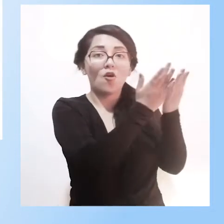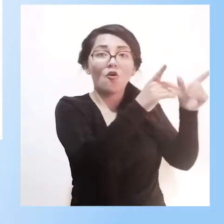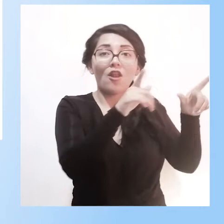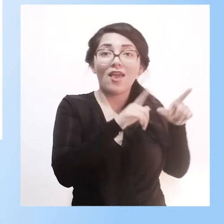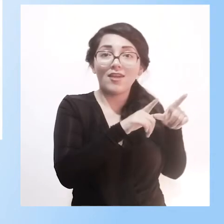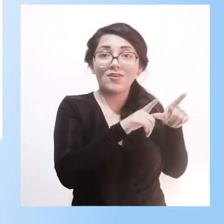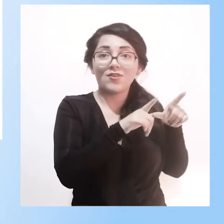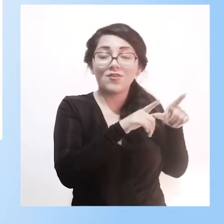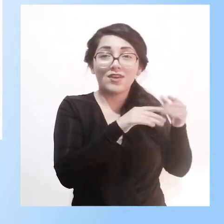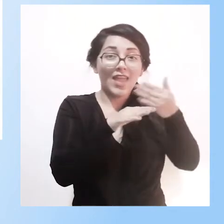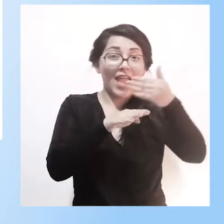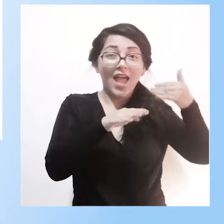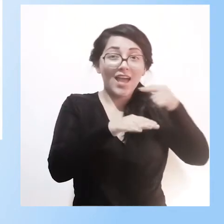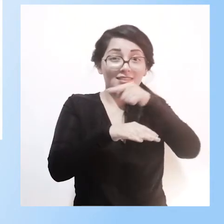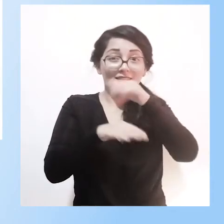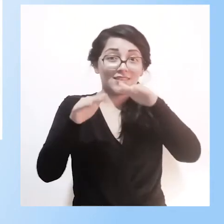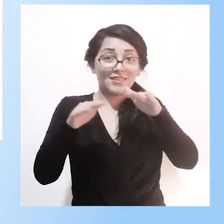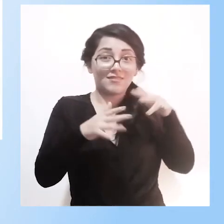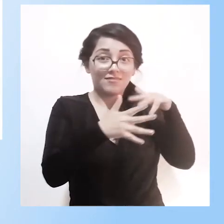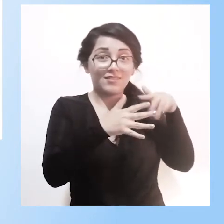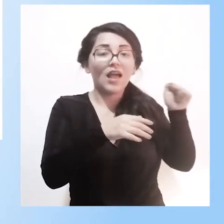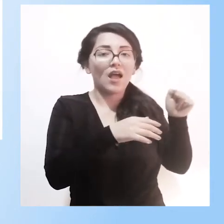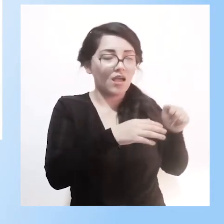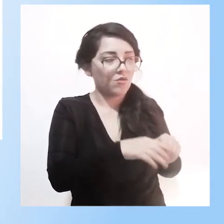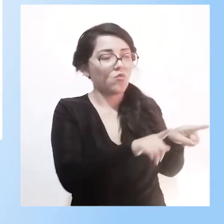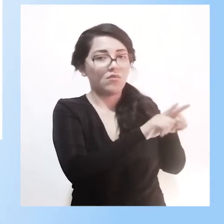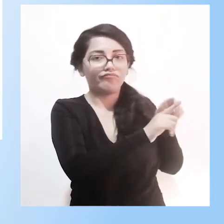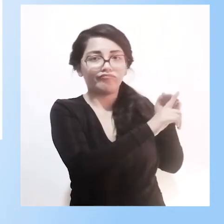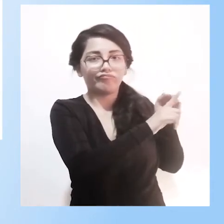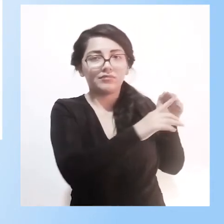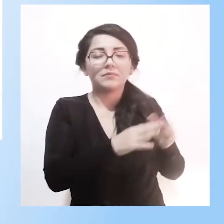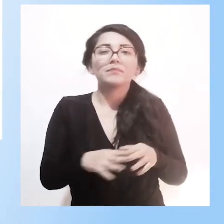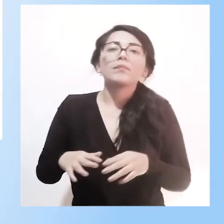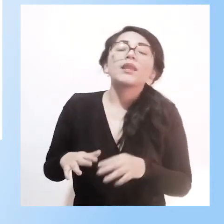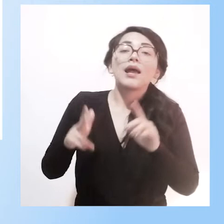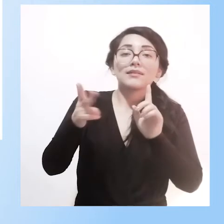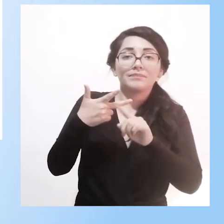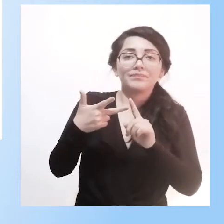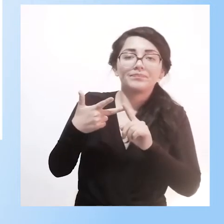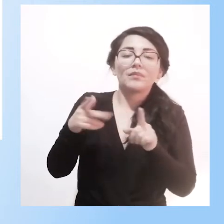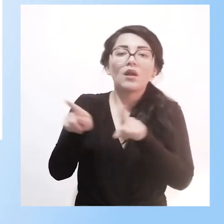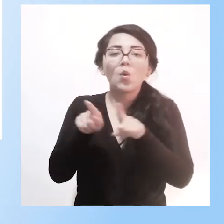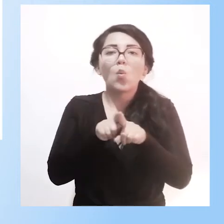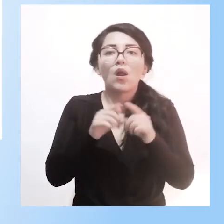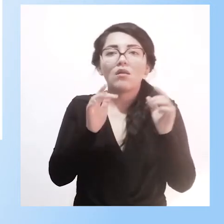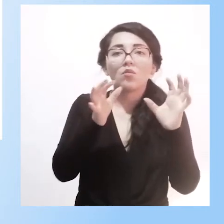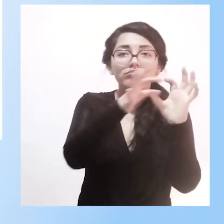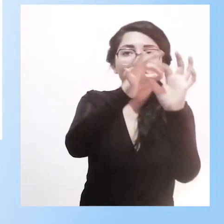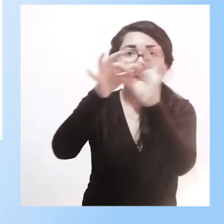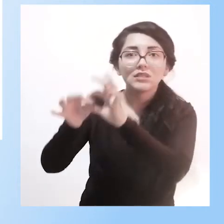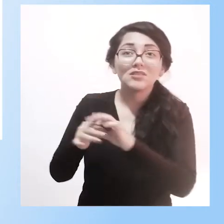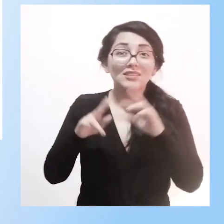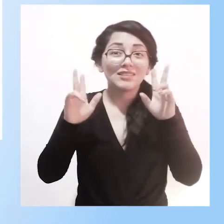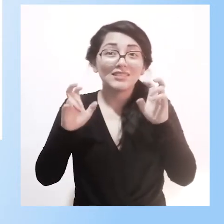la institución a la que pertenece el estudiante. 3. Coordinación para la planificación curricular.